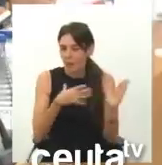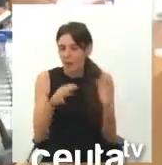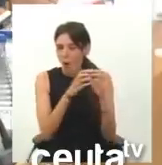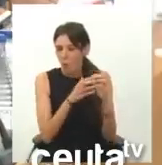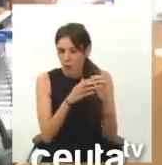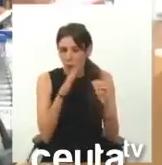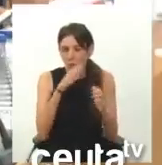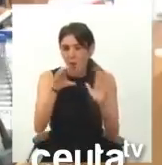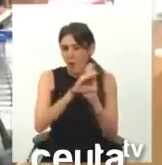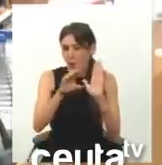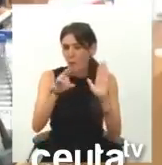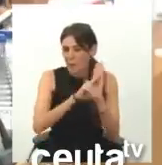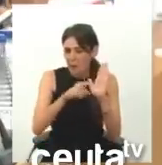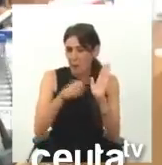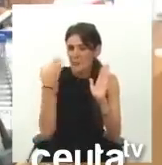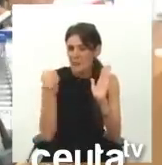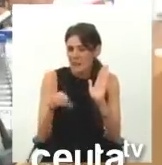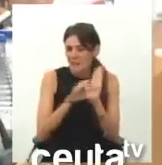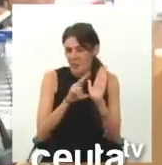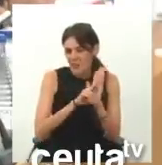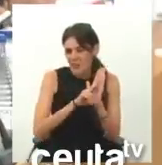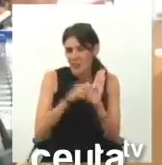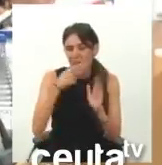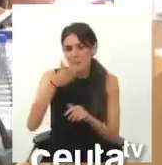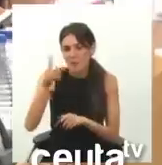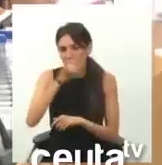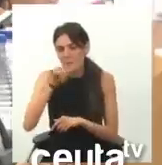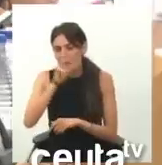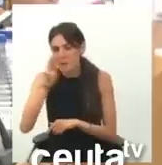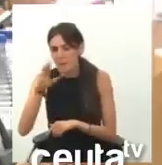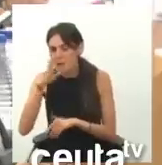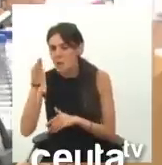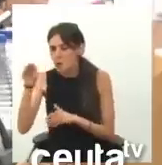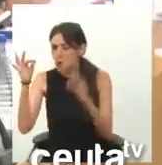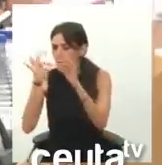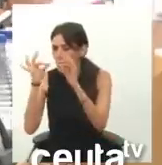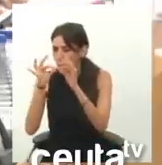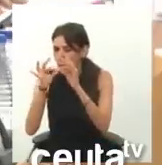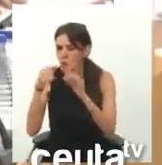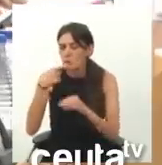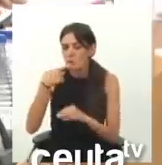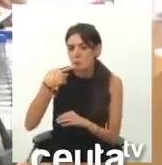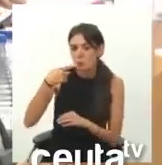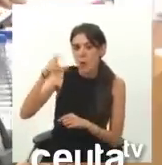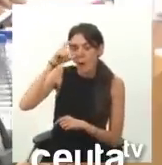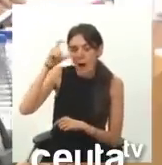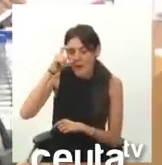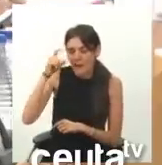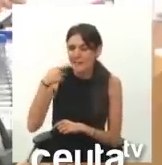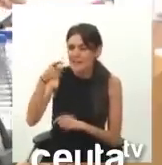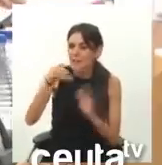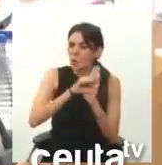Porque el currículum, ayer el currículum de la señora Chandramani era PP, pero el suyo es caballa, el suyo es Mohamed Ali, ese es su currículum.